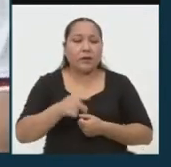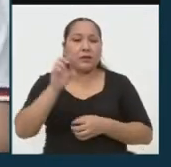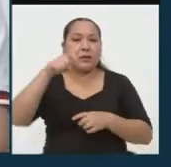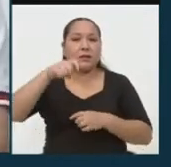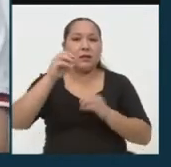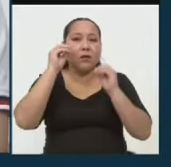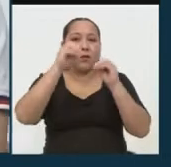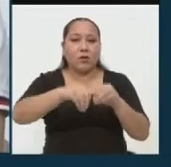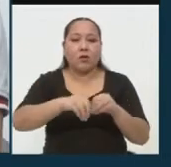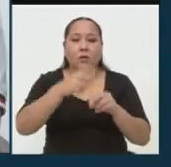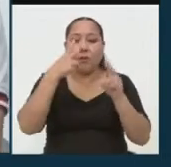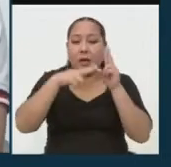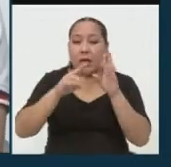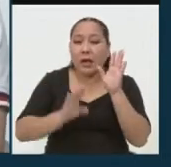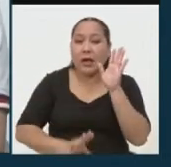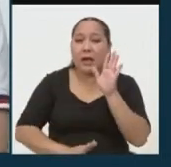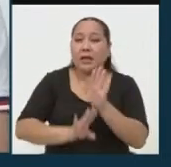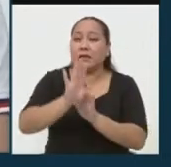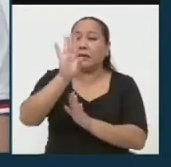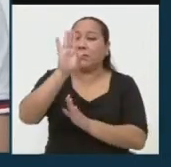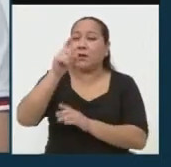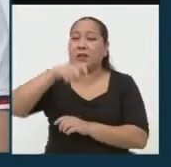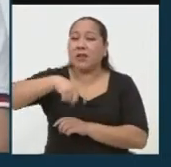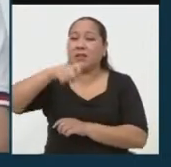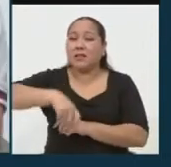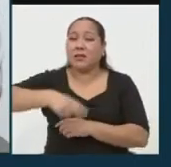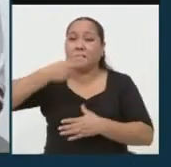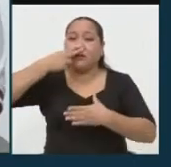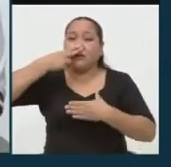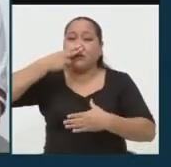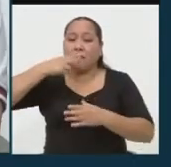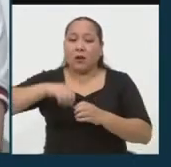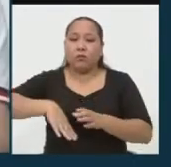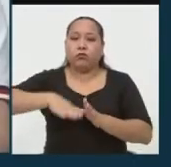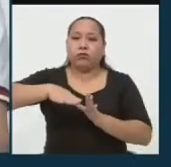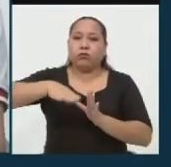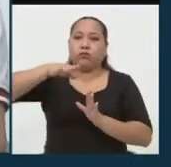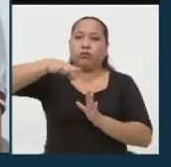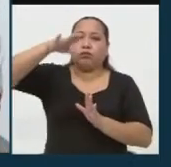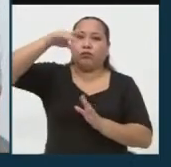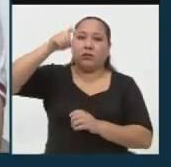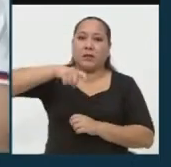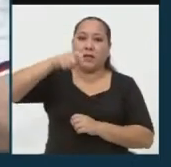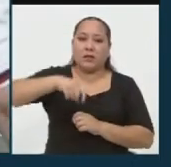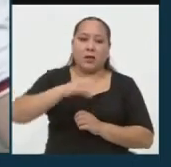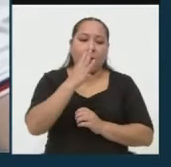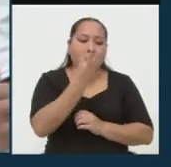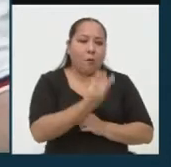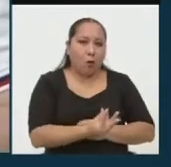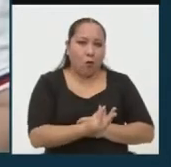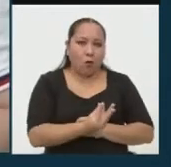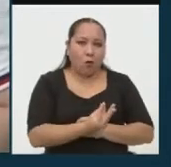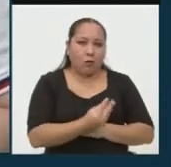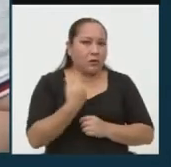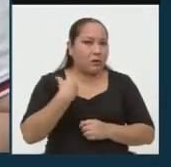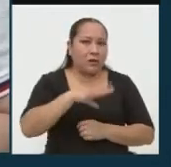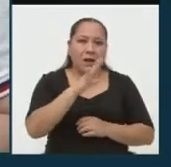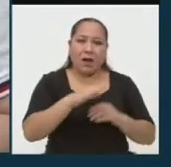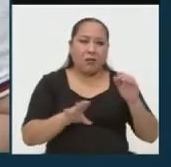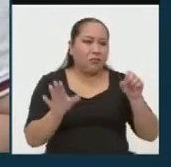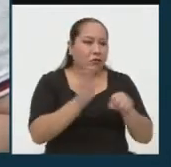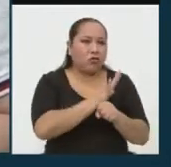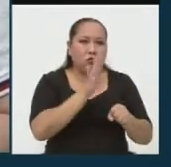que el crecimiento de la demanda es totalmente exponencial frente a la producción que ya está al 100%?